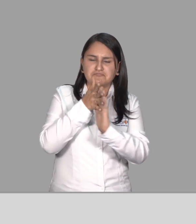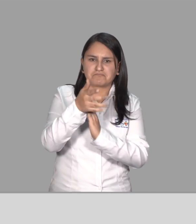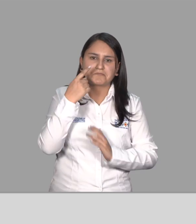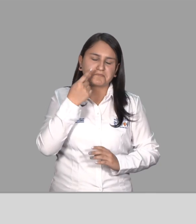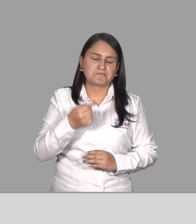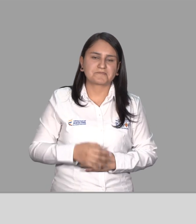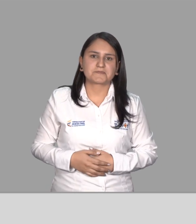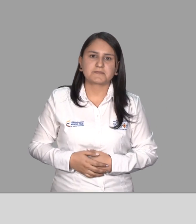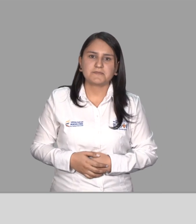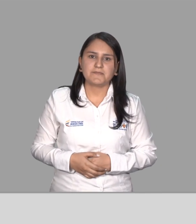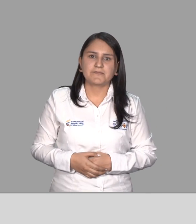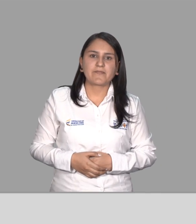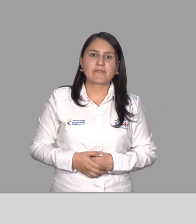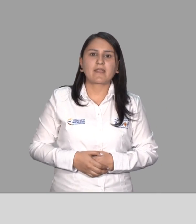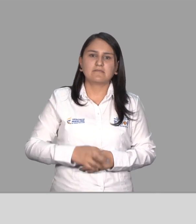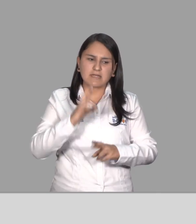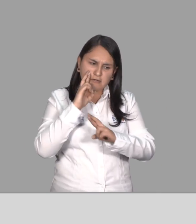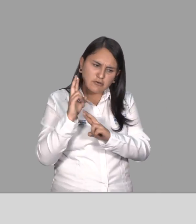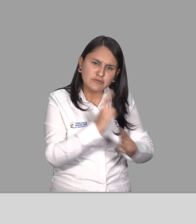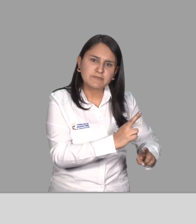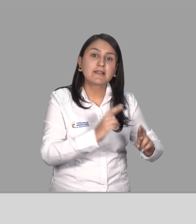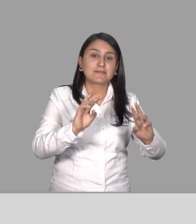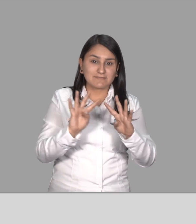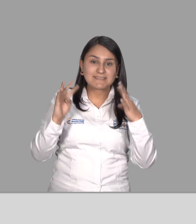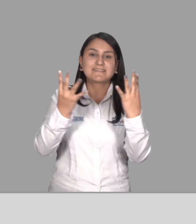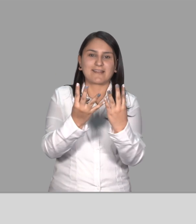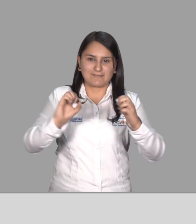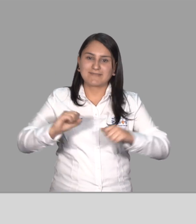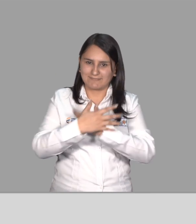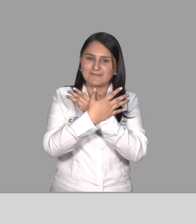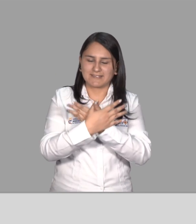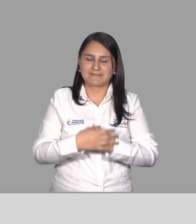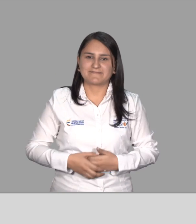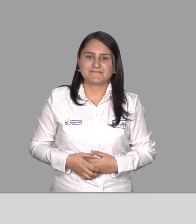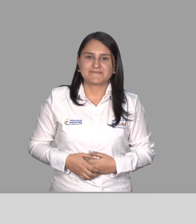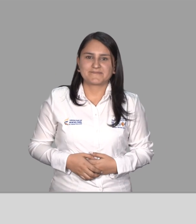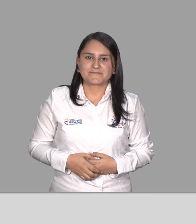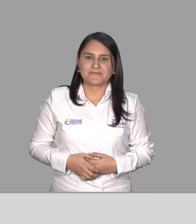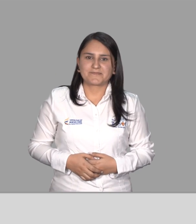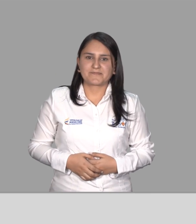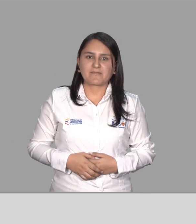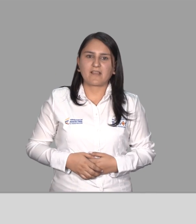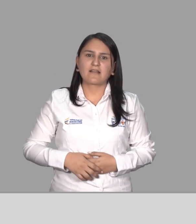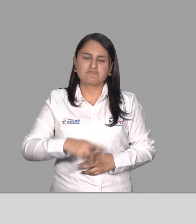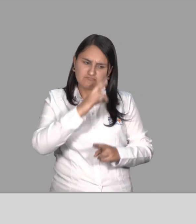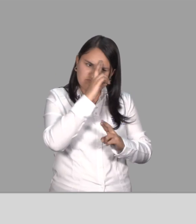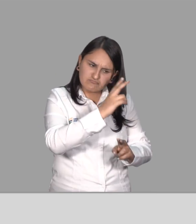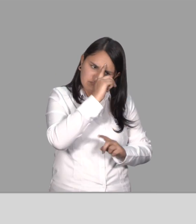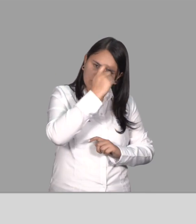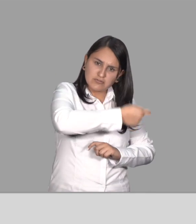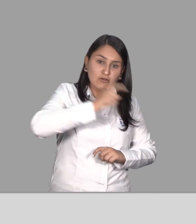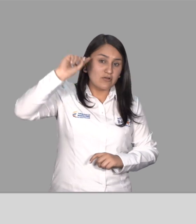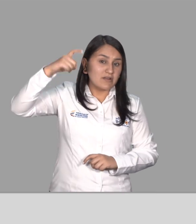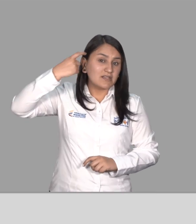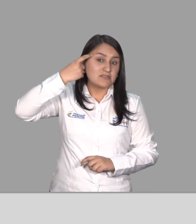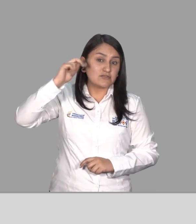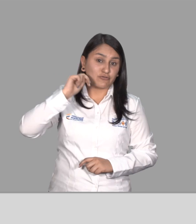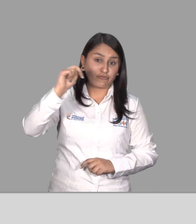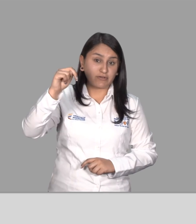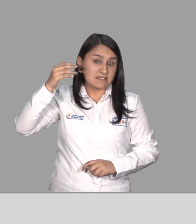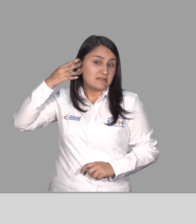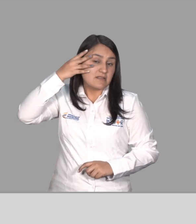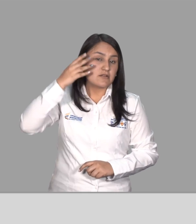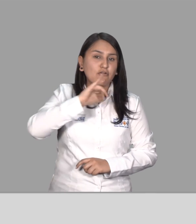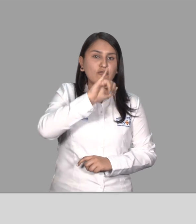distinciones Mención de reconocimiento del Senado de la República Condecoración José Eusebio Caro En grado extraordinario de la